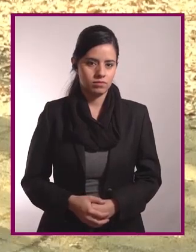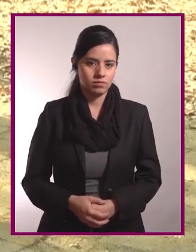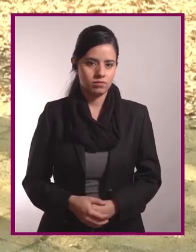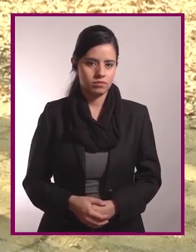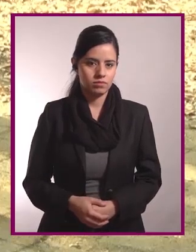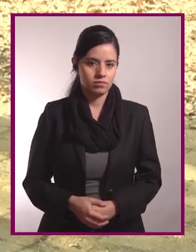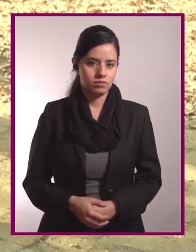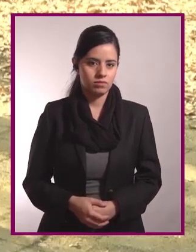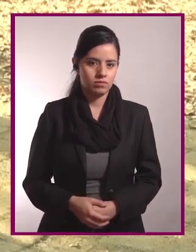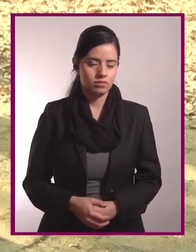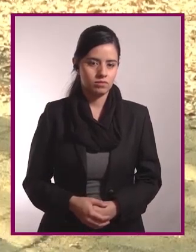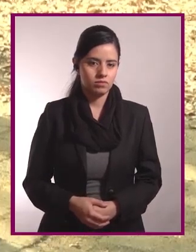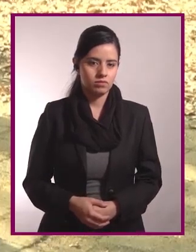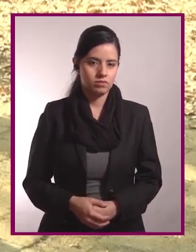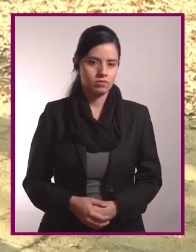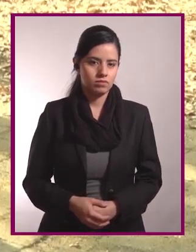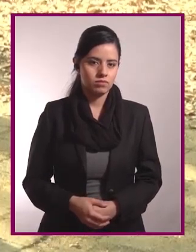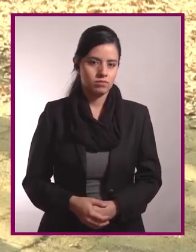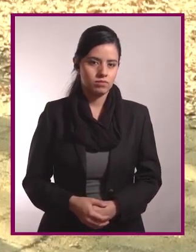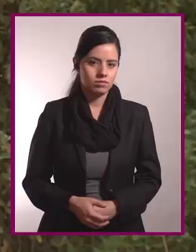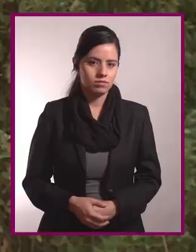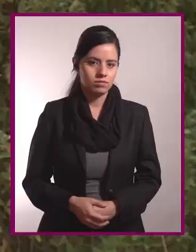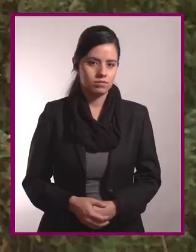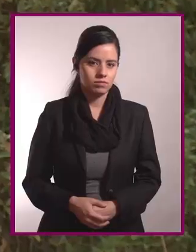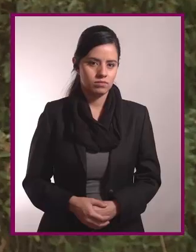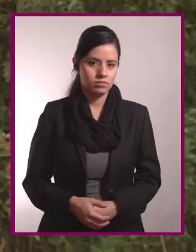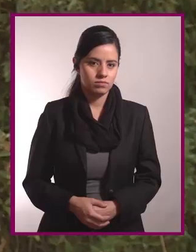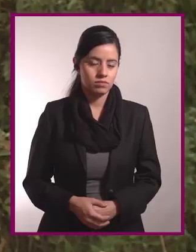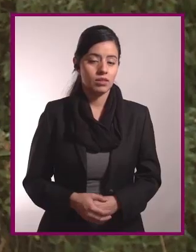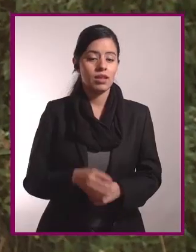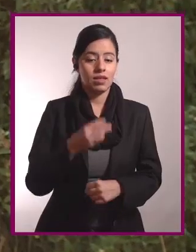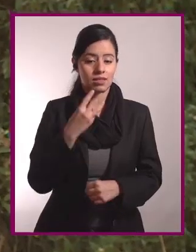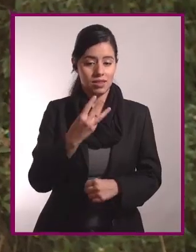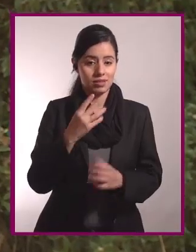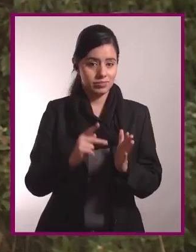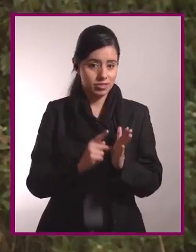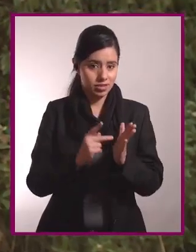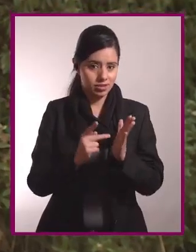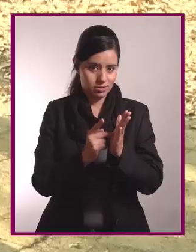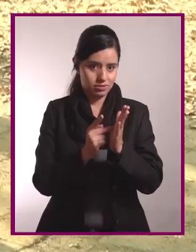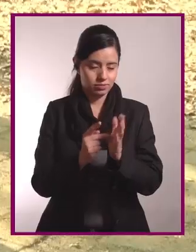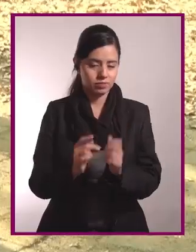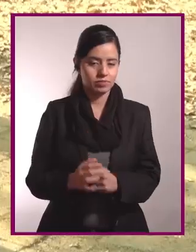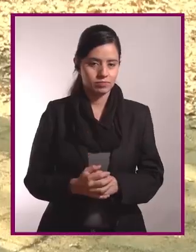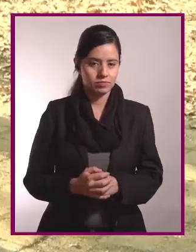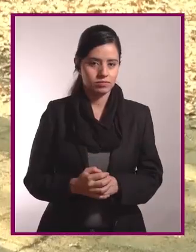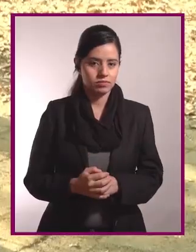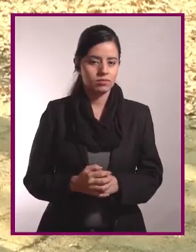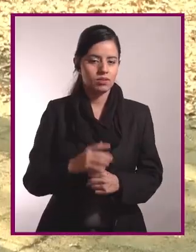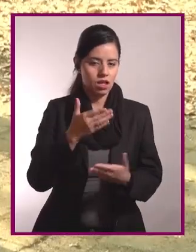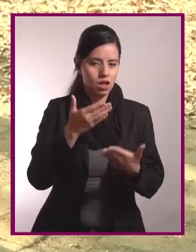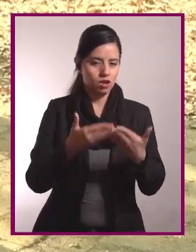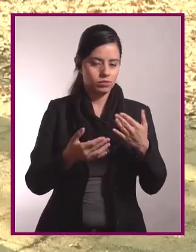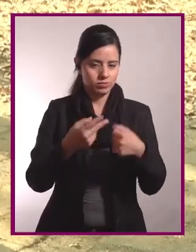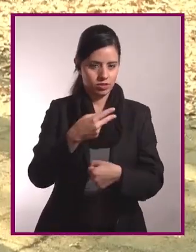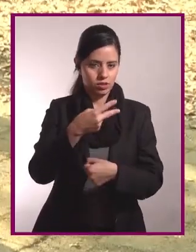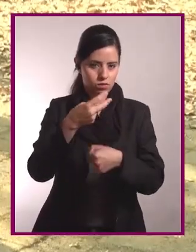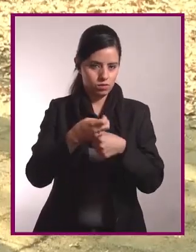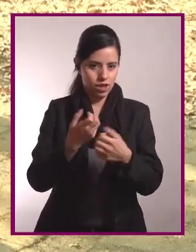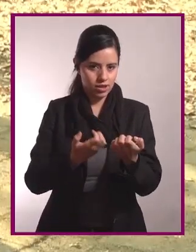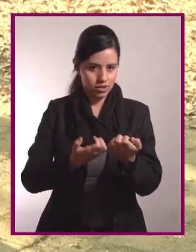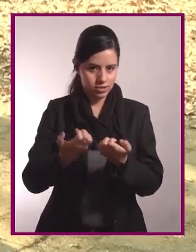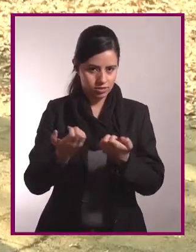y subo. Vamos a hacer tres series con 10 repeticiones. El siguiente ejercicio